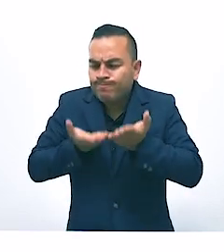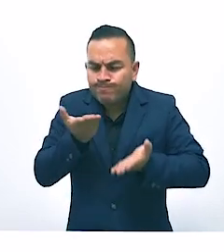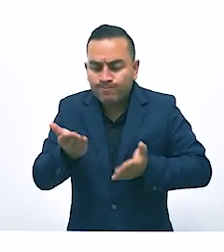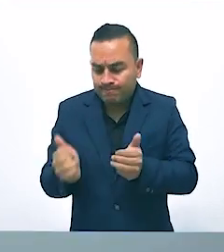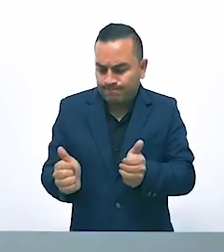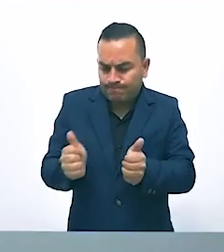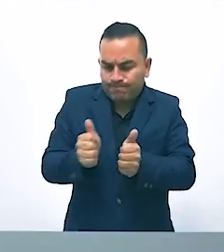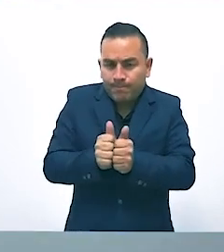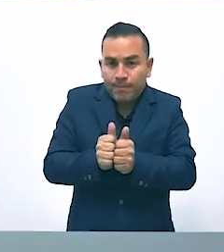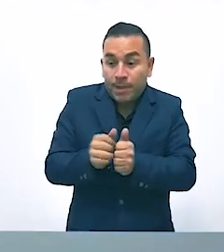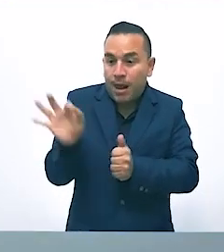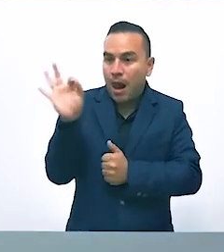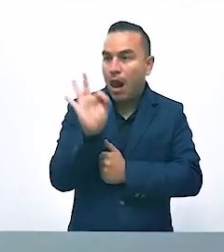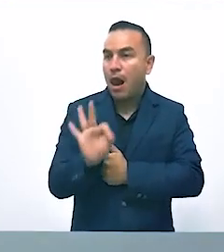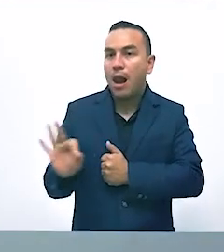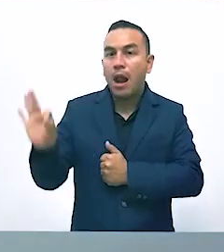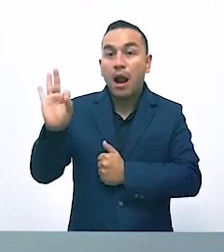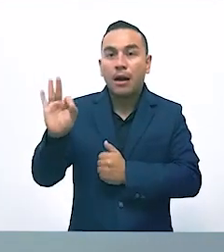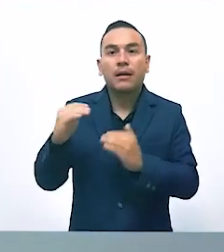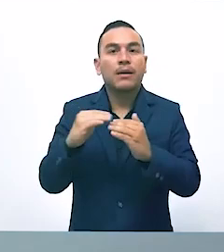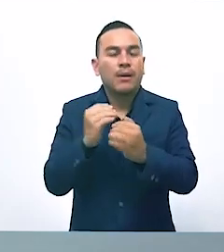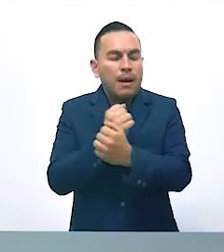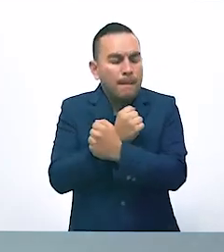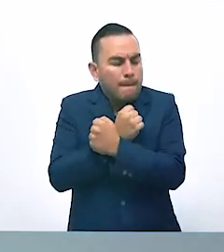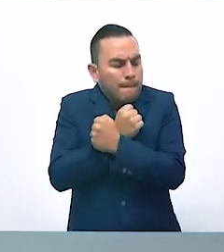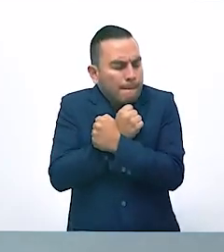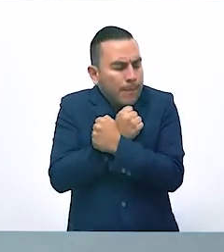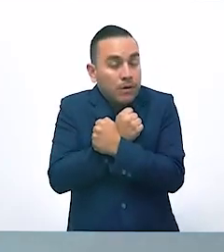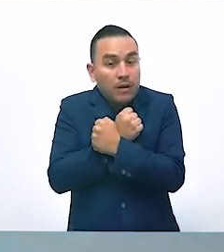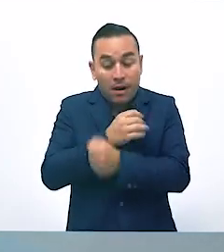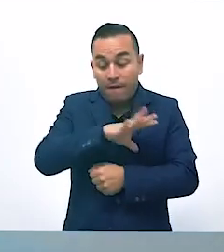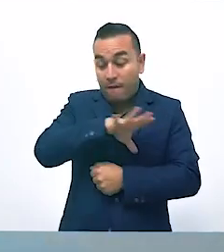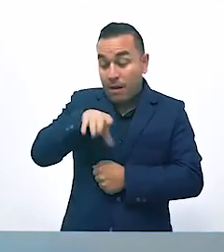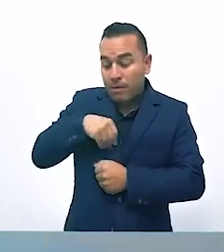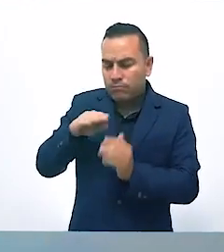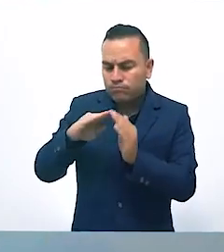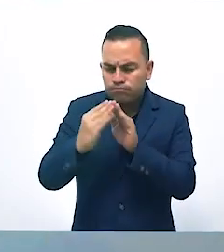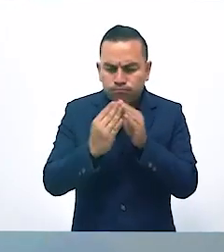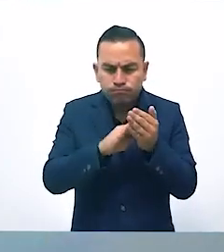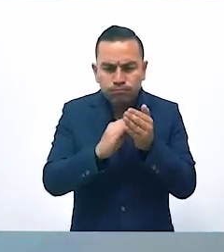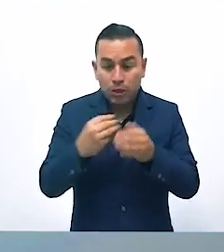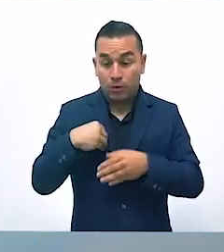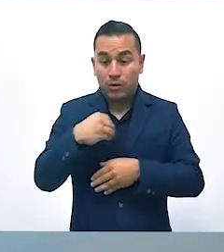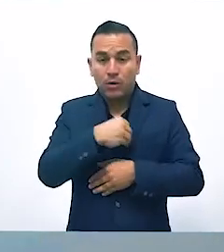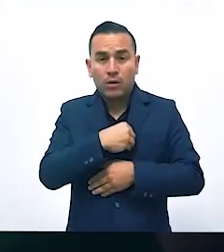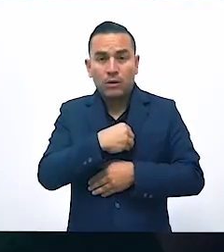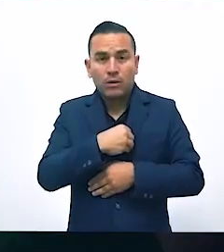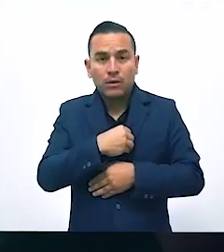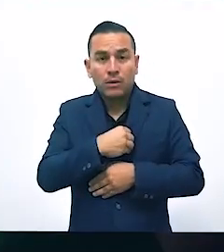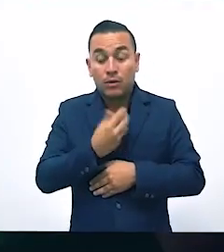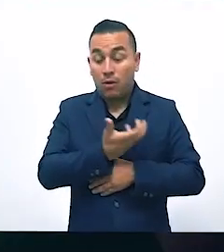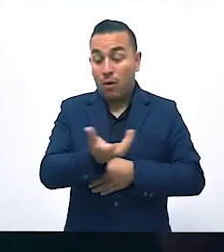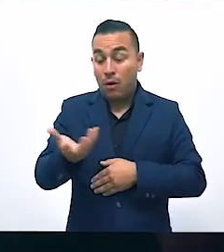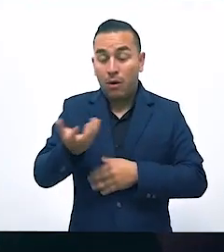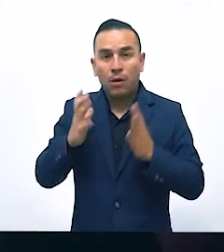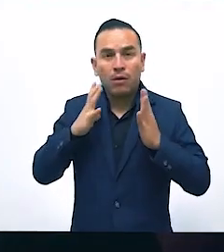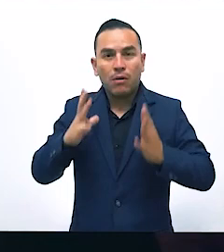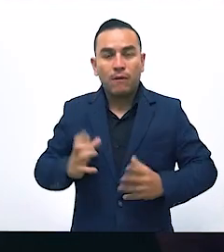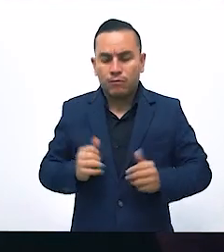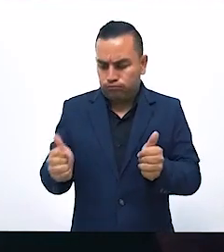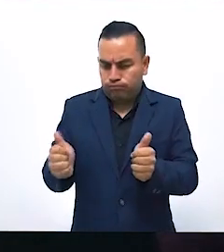acompañar con calidad y calidez. Que la familia, la comunidad, el personal de salud y el Estado